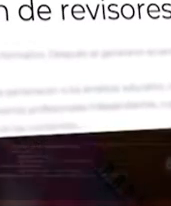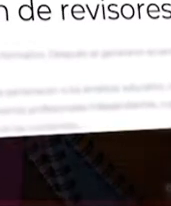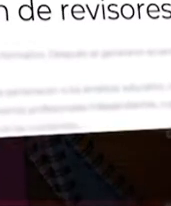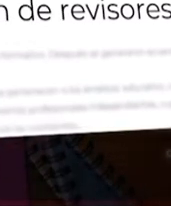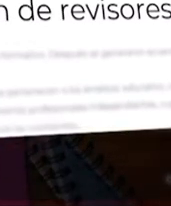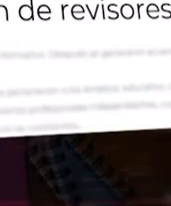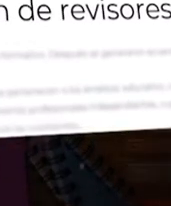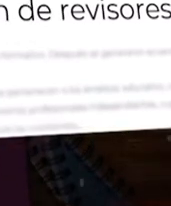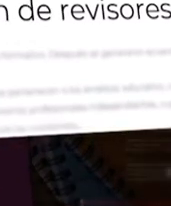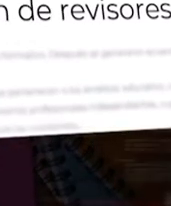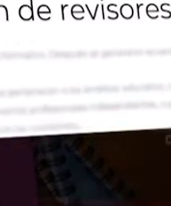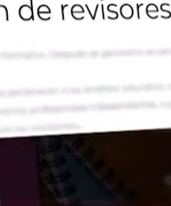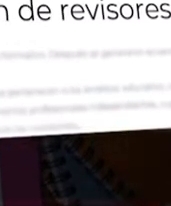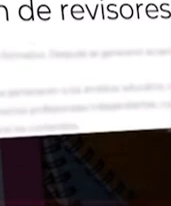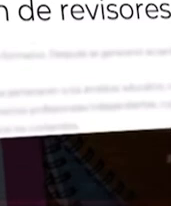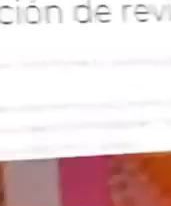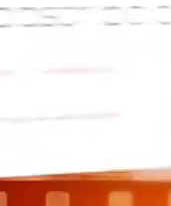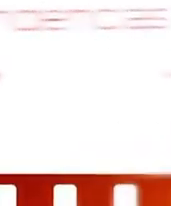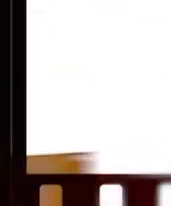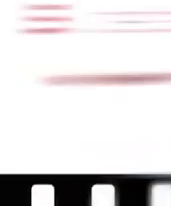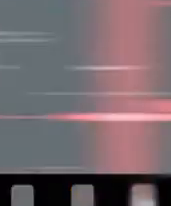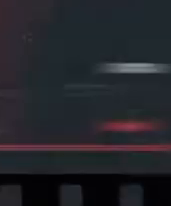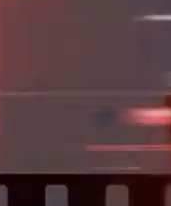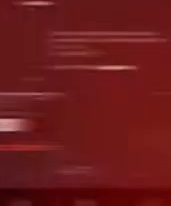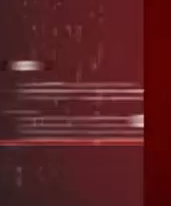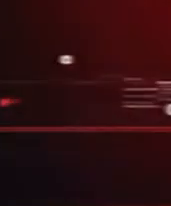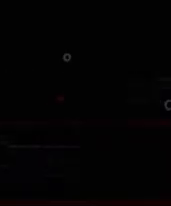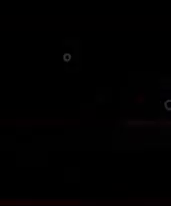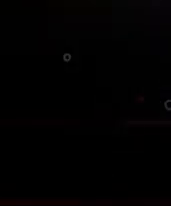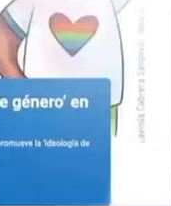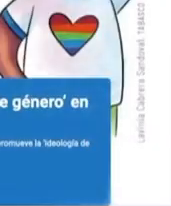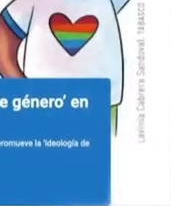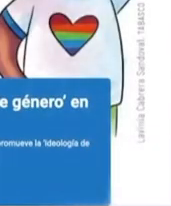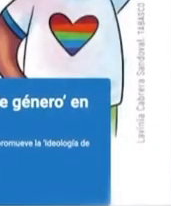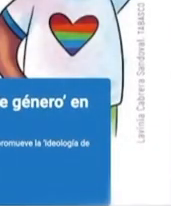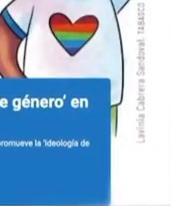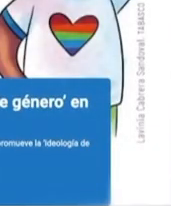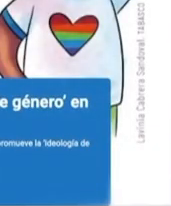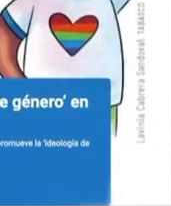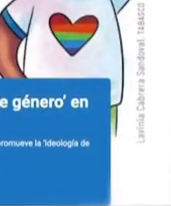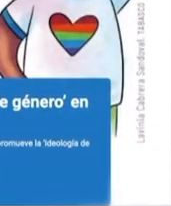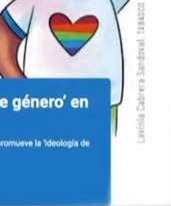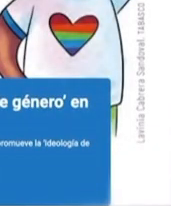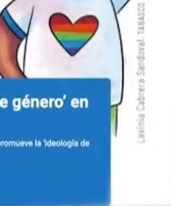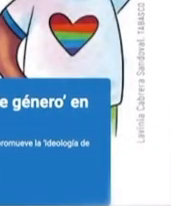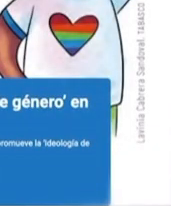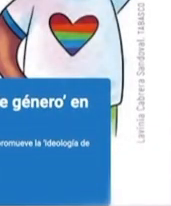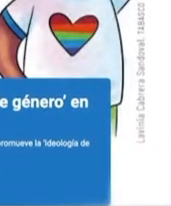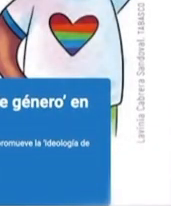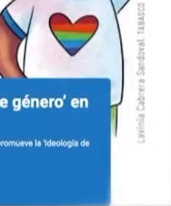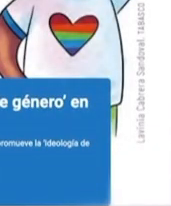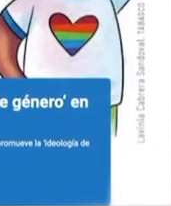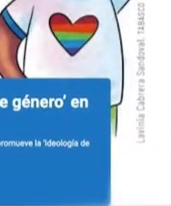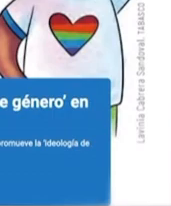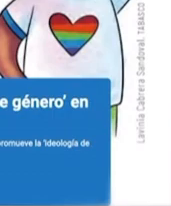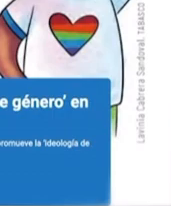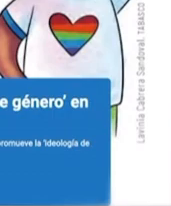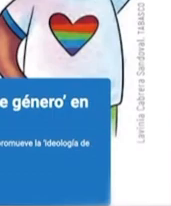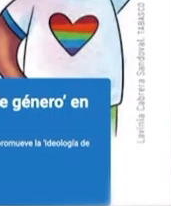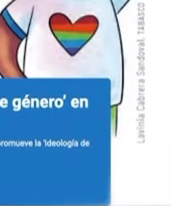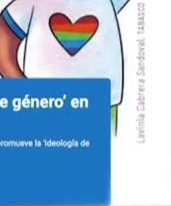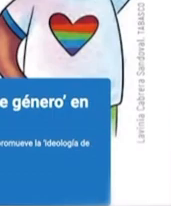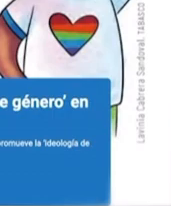profesionales independientes. 3. Falso que a través de los libros de texto gratuitos se trate de imponer